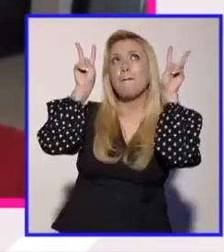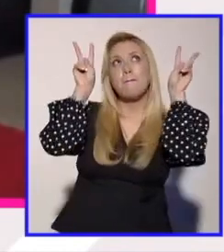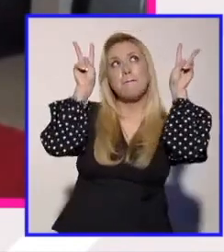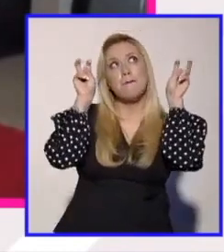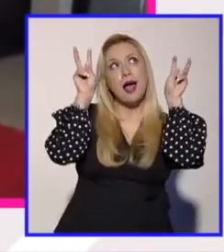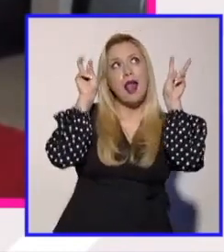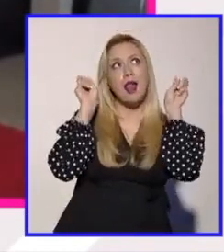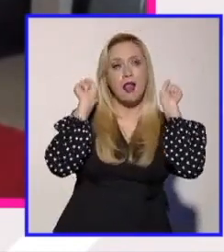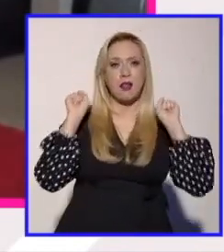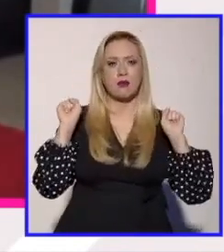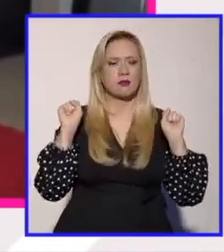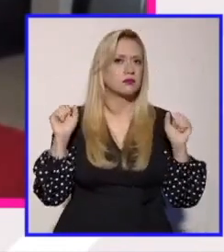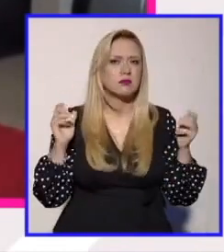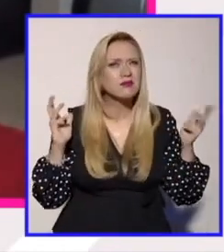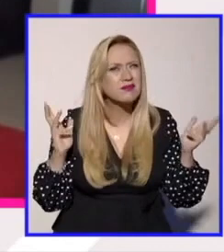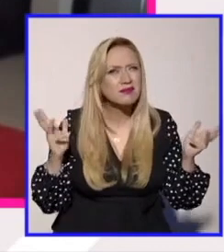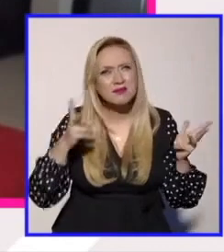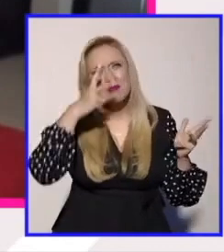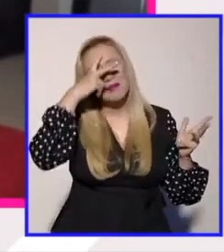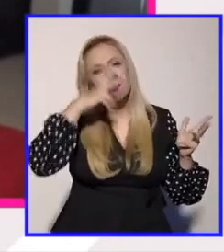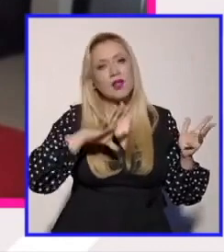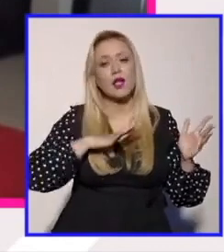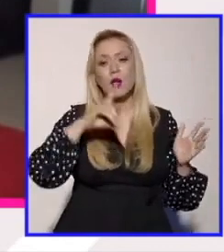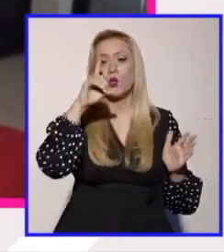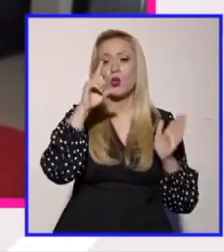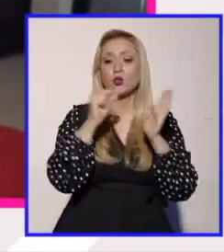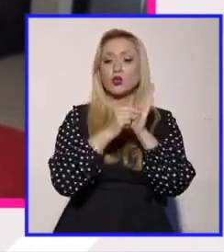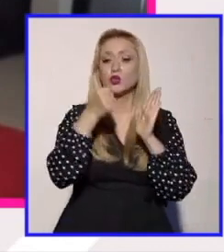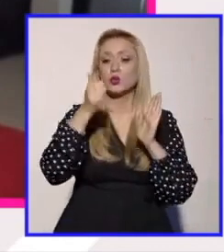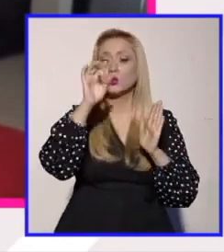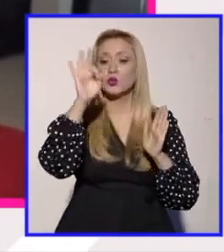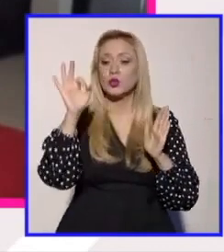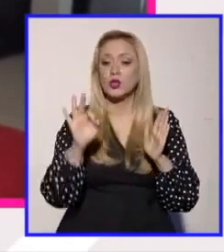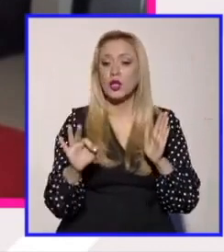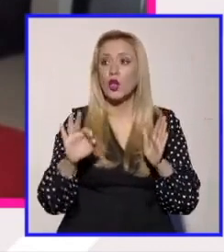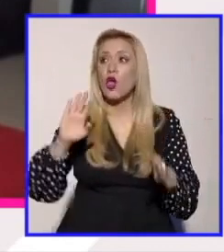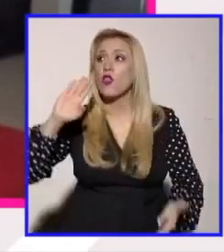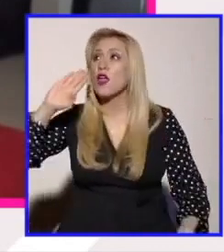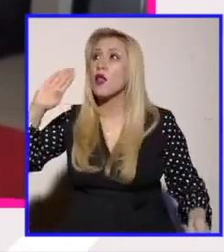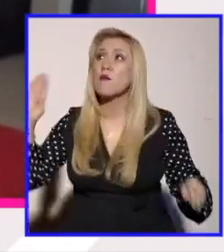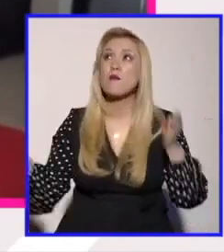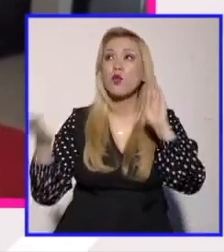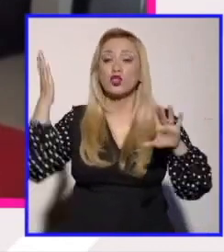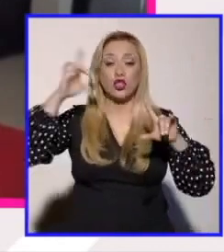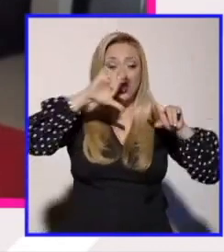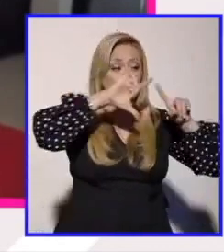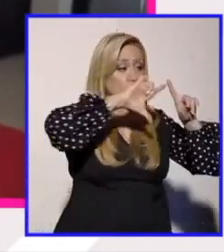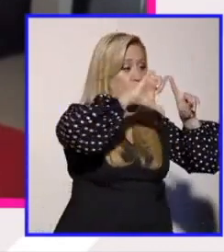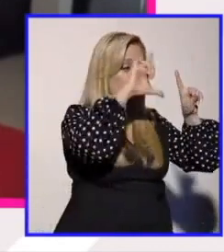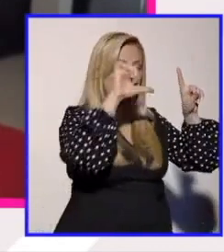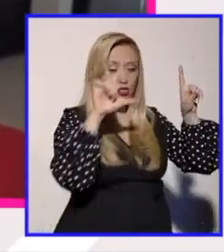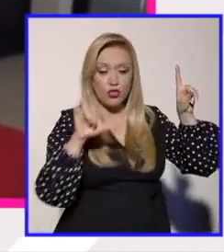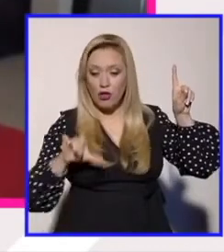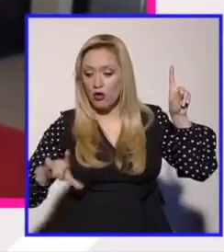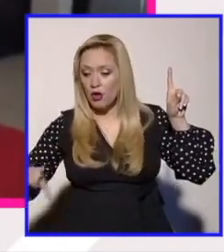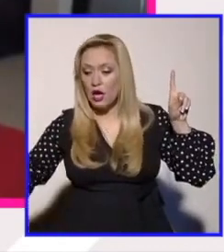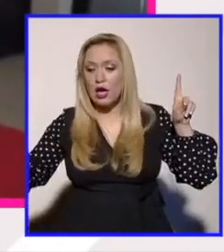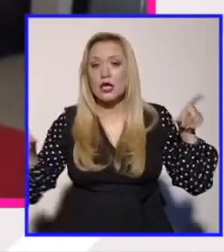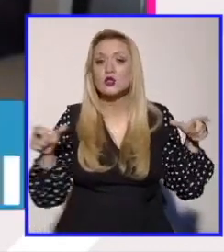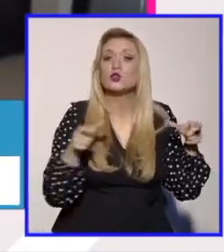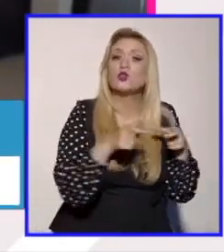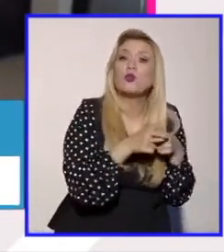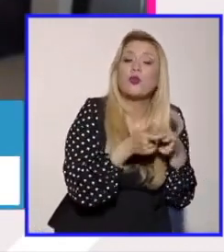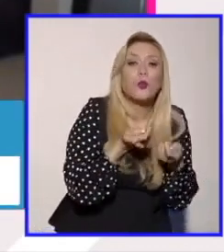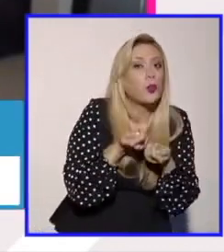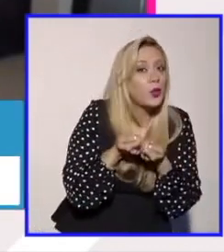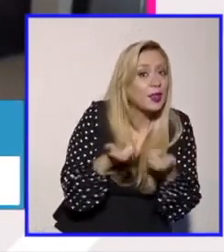nomás para que entiendan, México representa 1.6% de la población mundial. Todo México es una minoría. Fin.